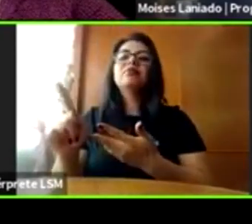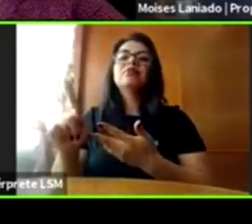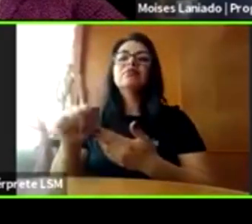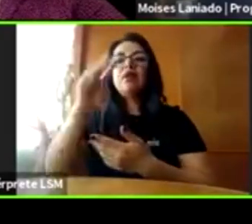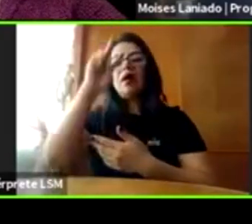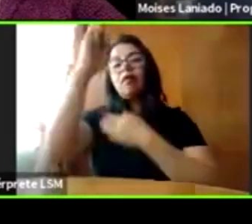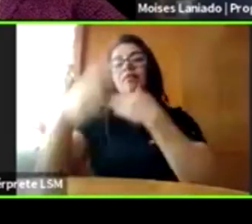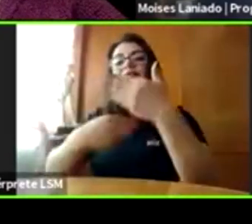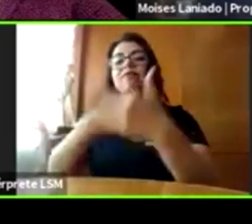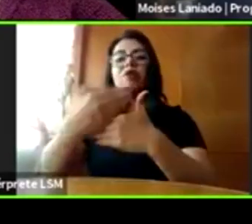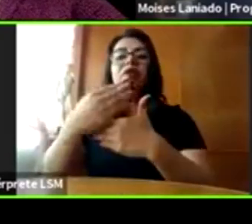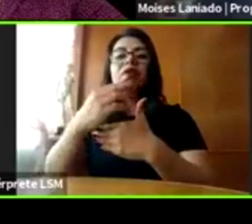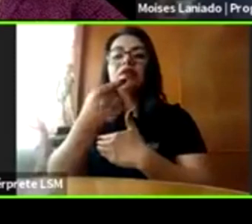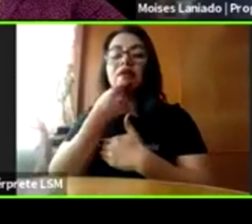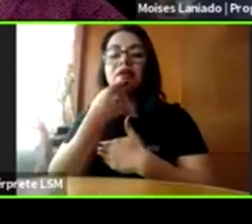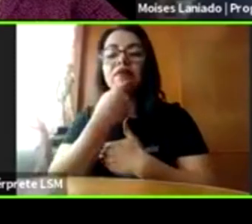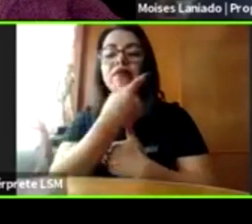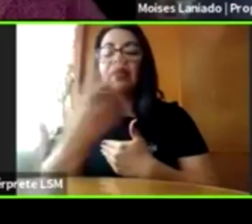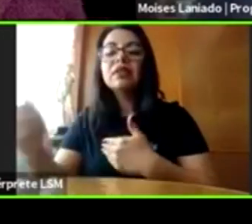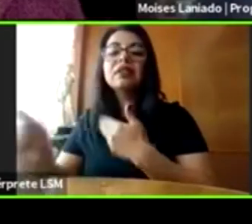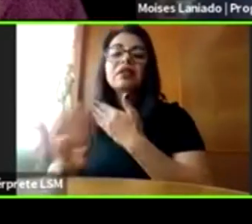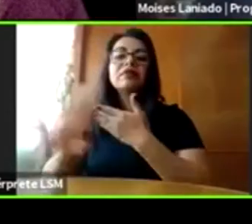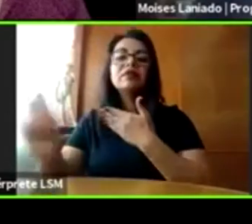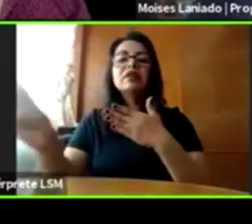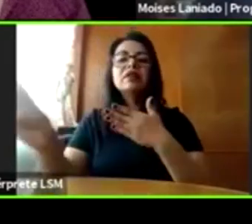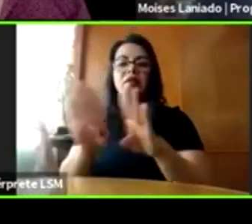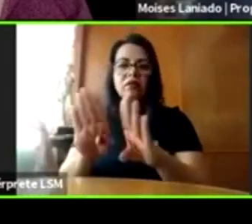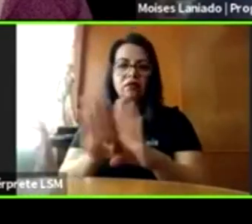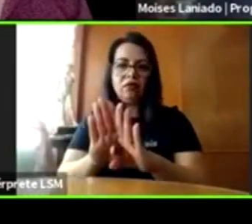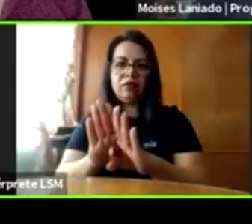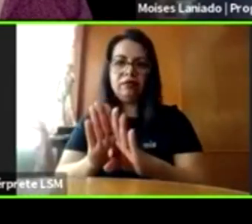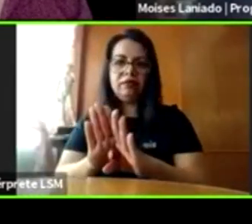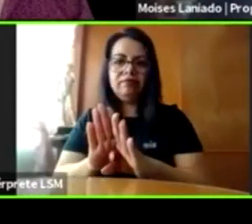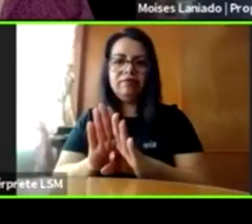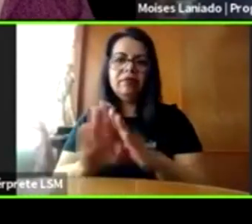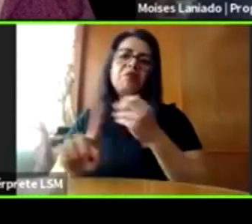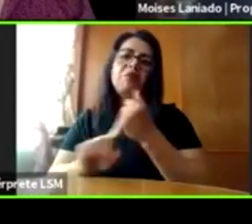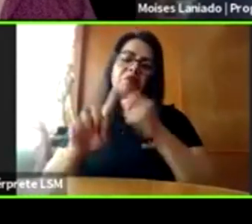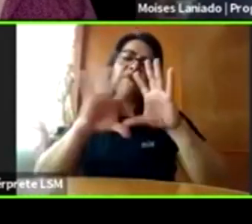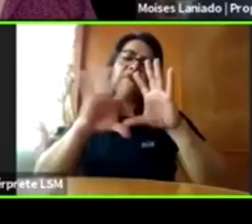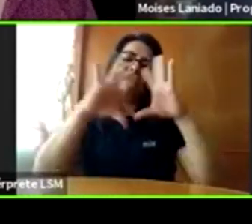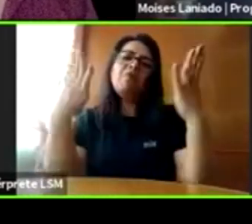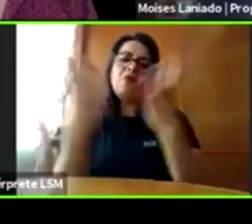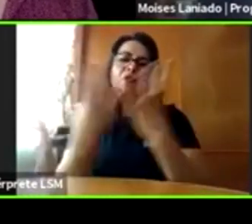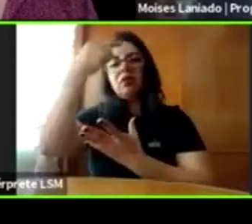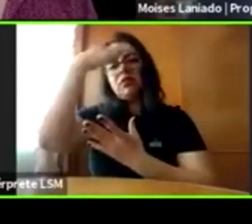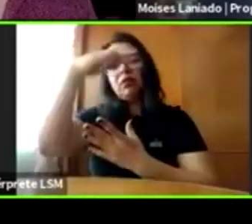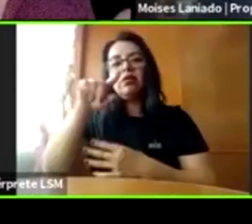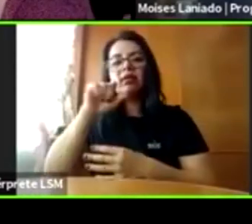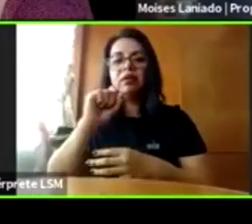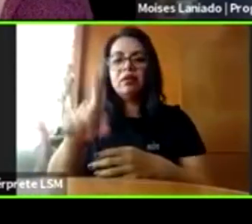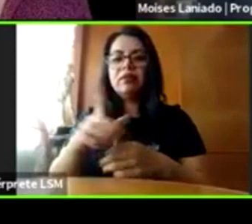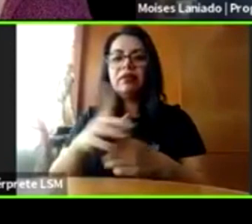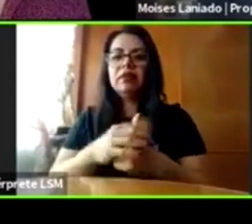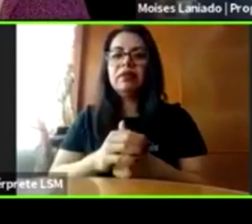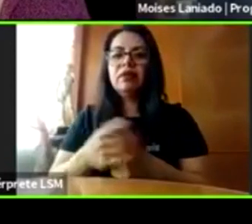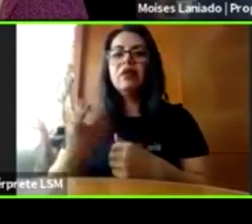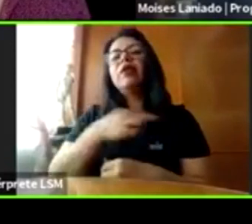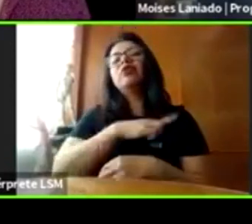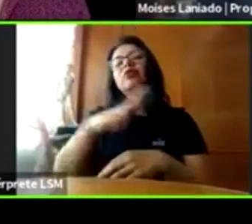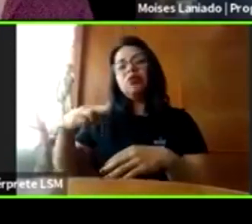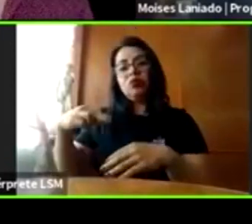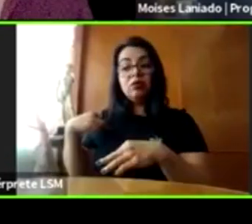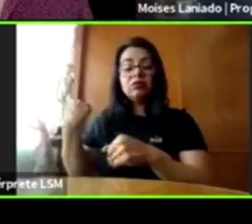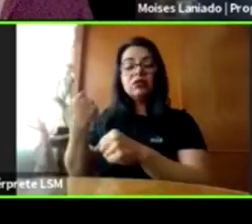mundo, de Latinoamérica y de México, Rosario. Sí, fíjate que para poder prevenir nosotros en Guardianes lo que nos hemos dado